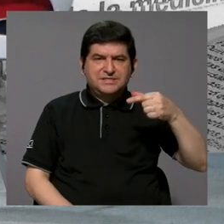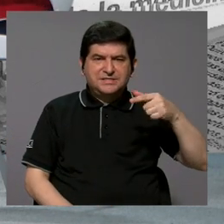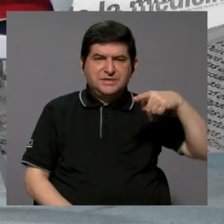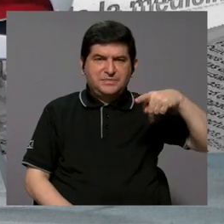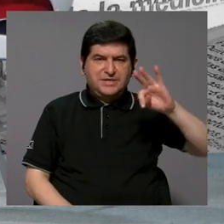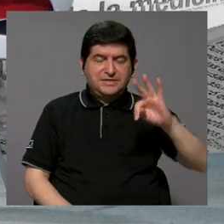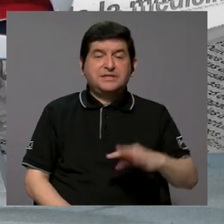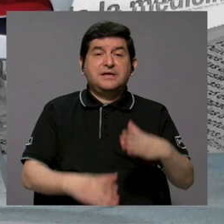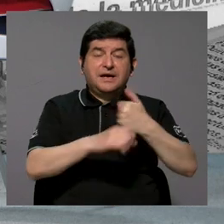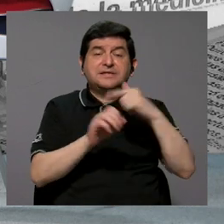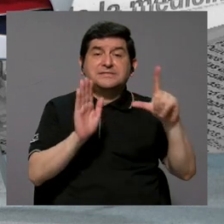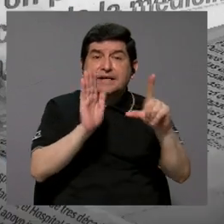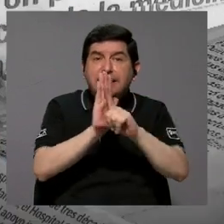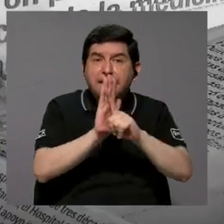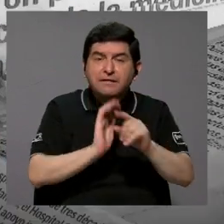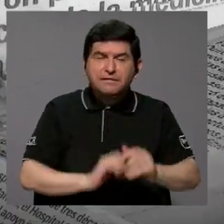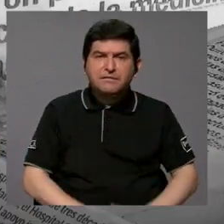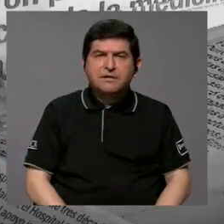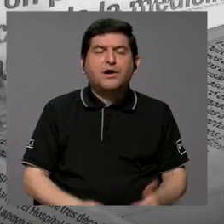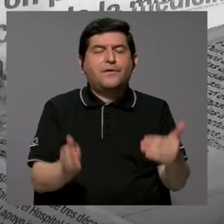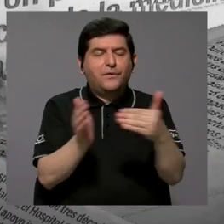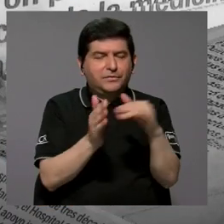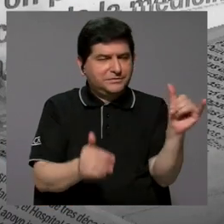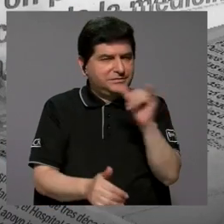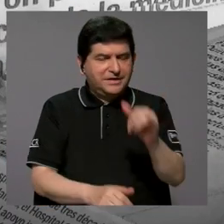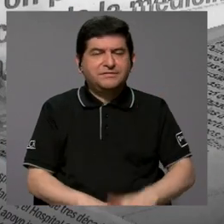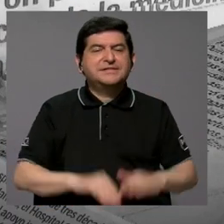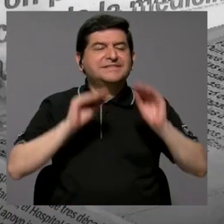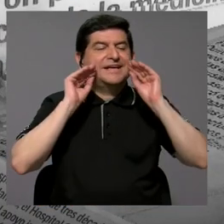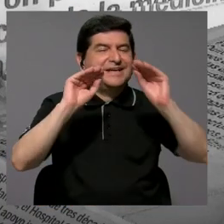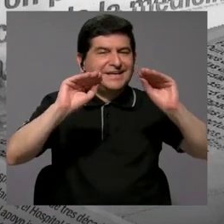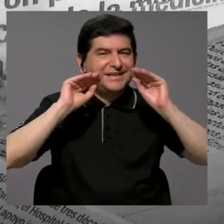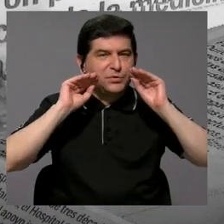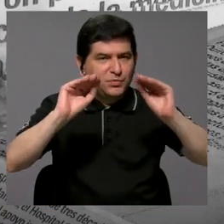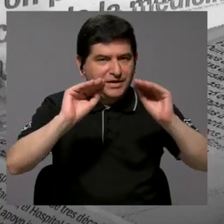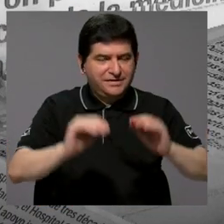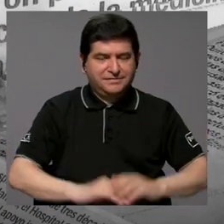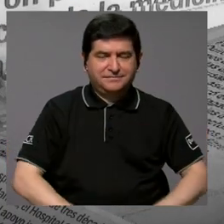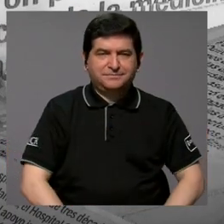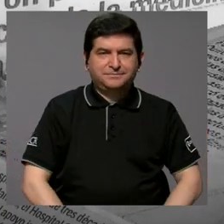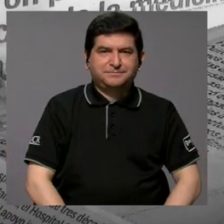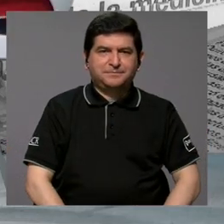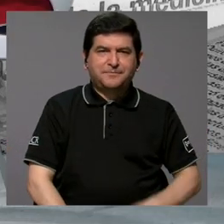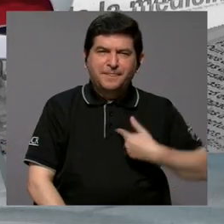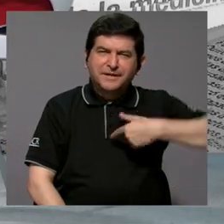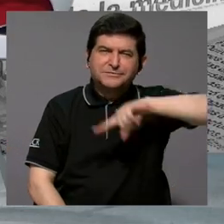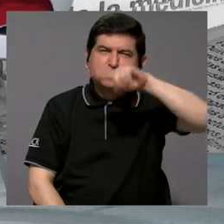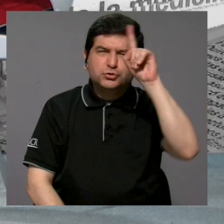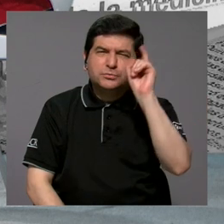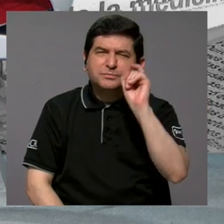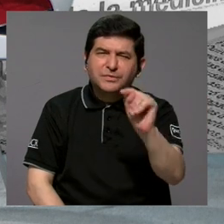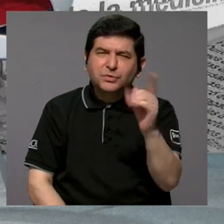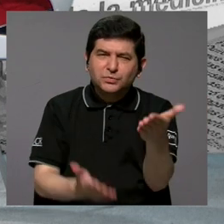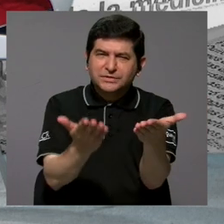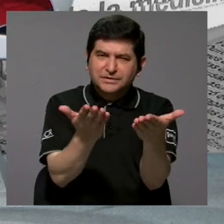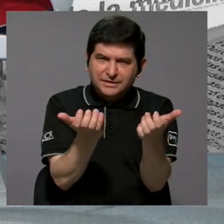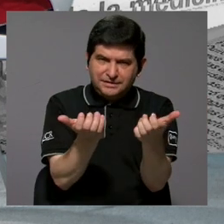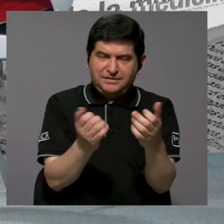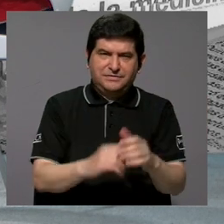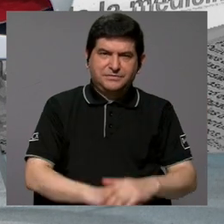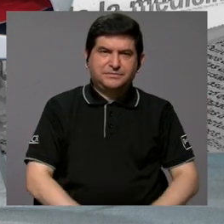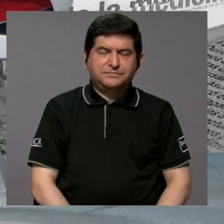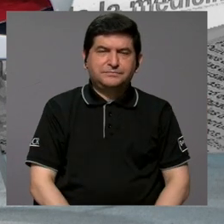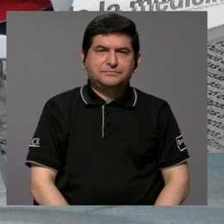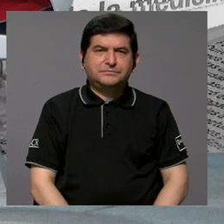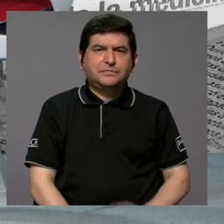una ley? Entonces, volvemos a lo mismo, educación. Educación. Quiero preguntarle también, un